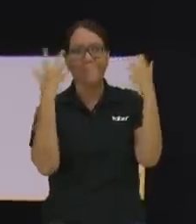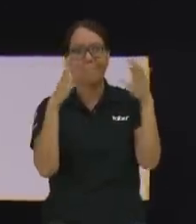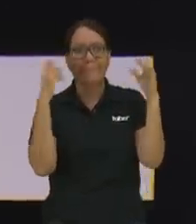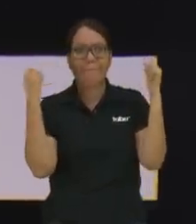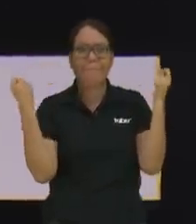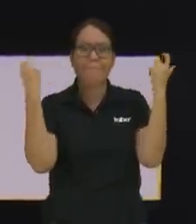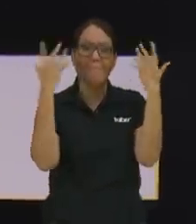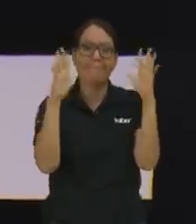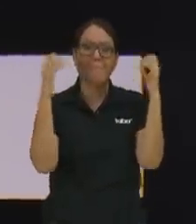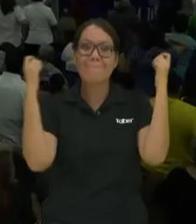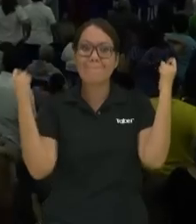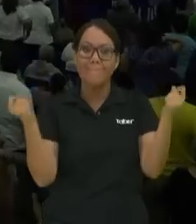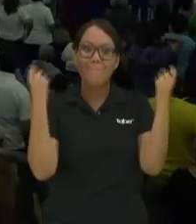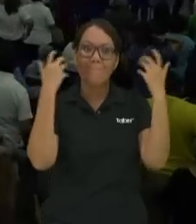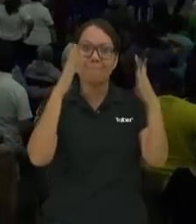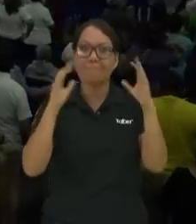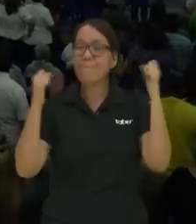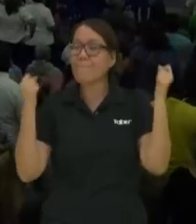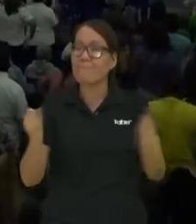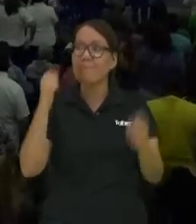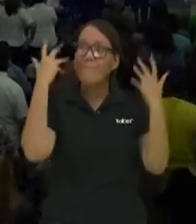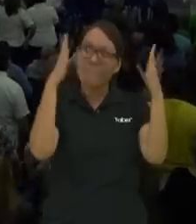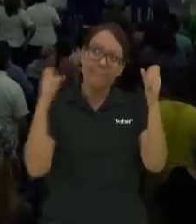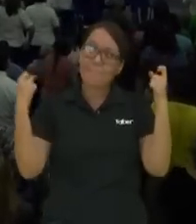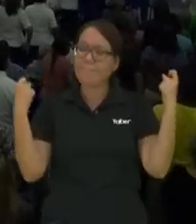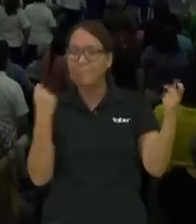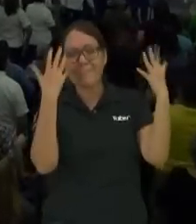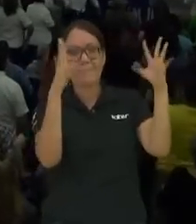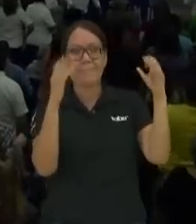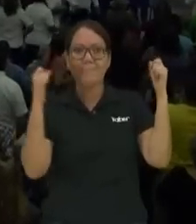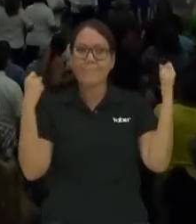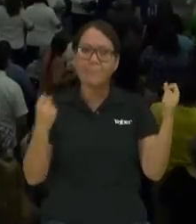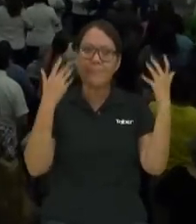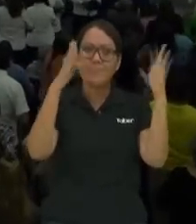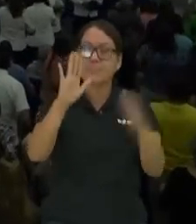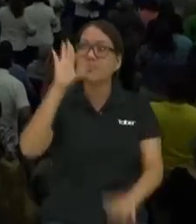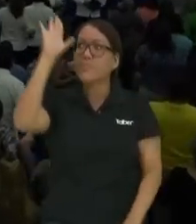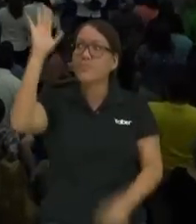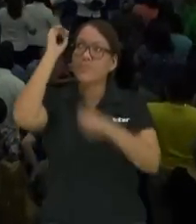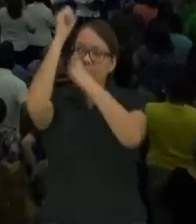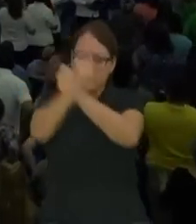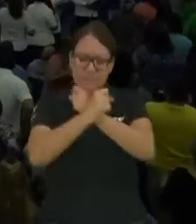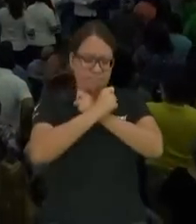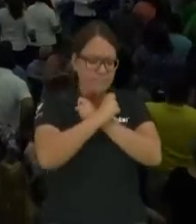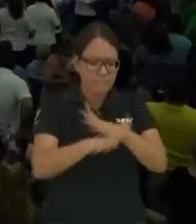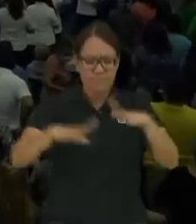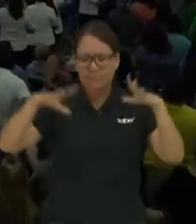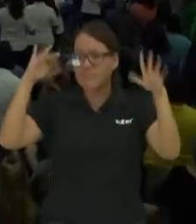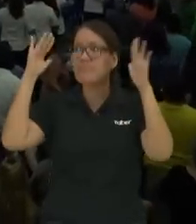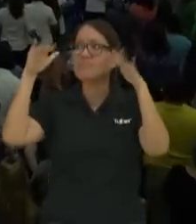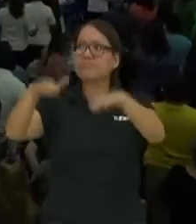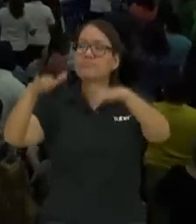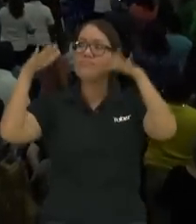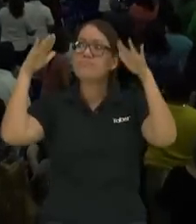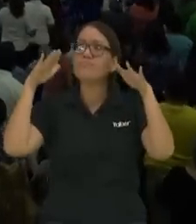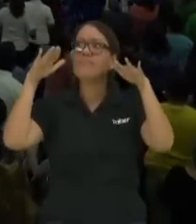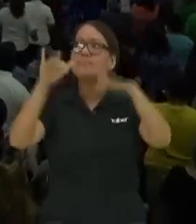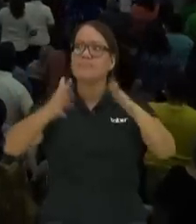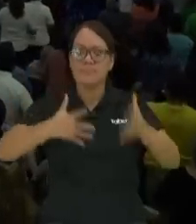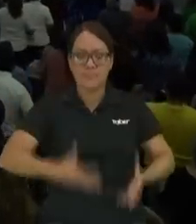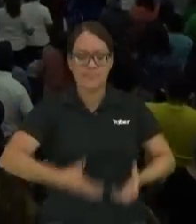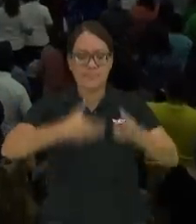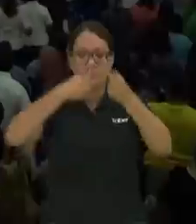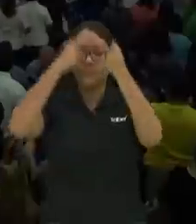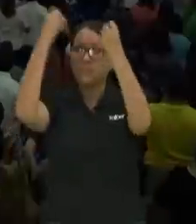ordenanzas de Dios y decimos agradecido por tu gran amor agradecido por tu